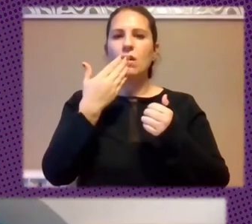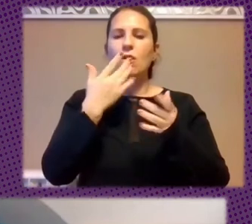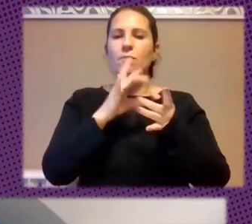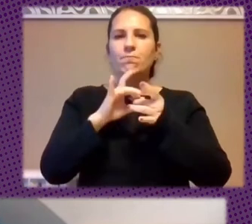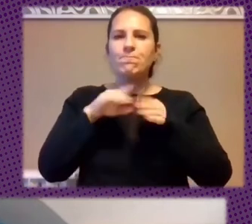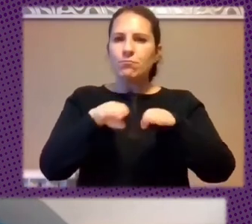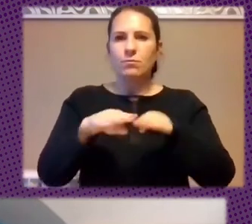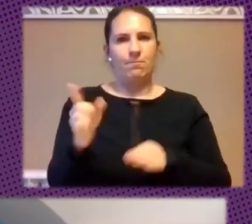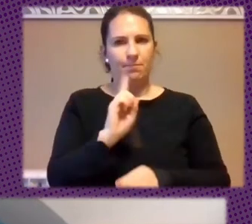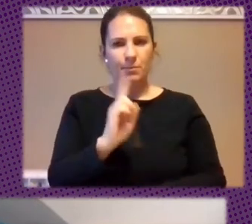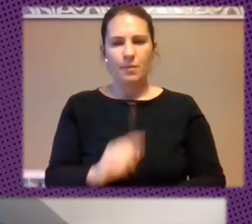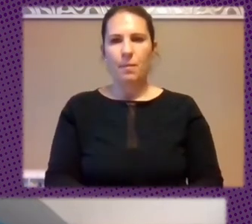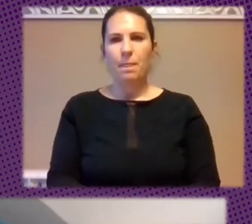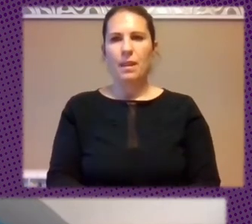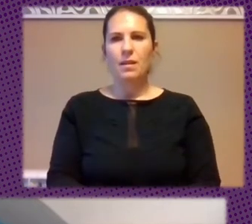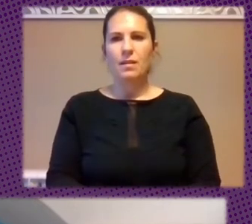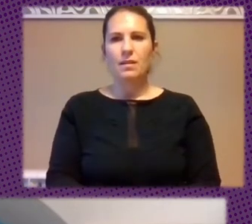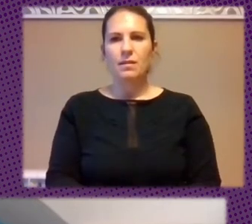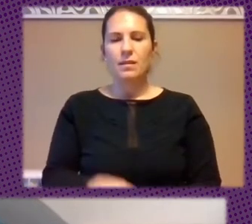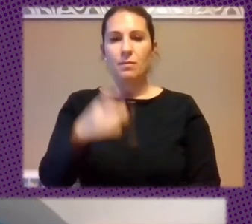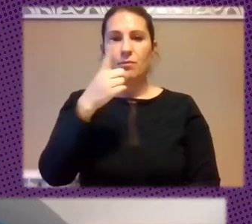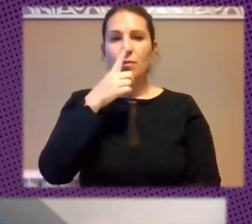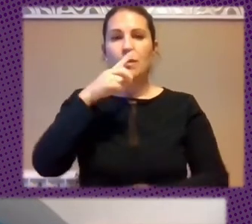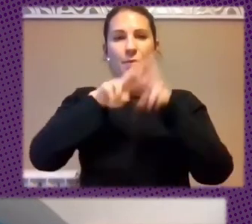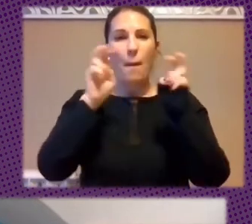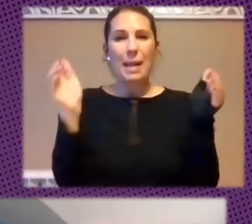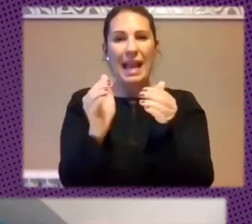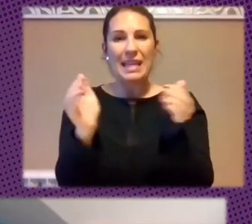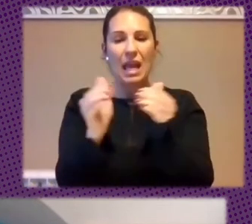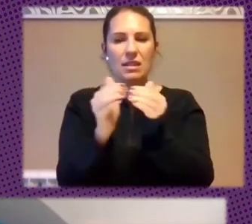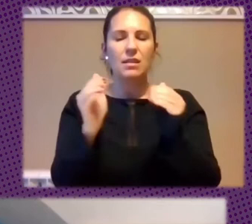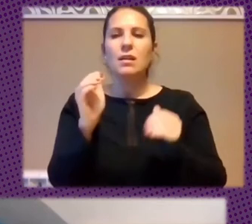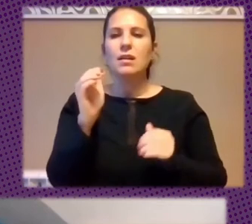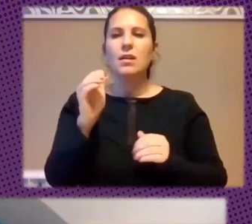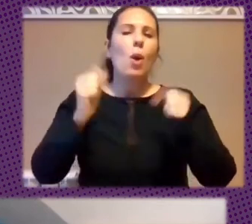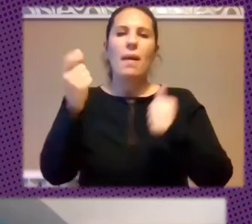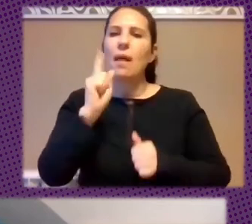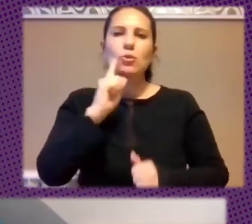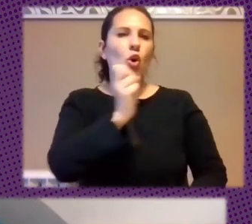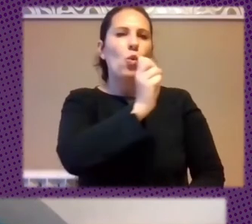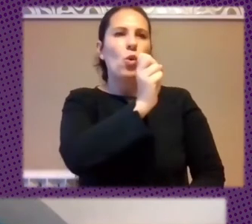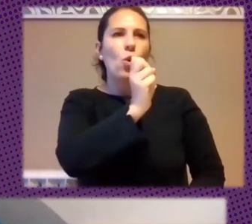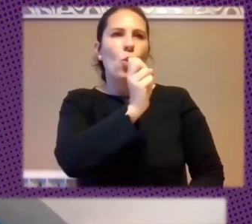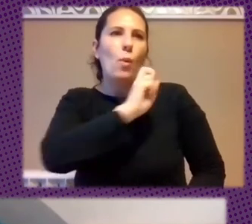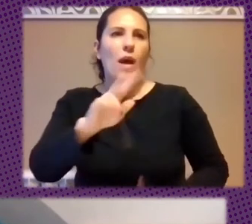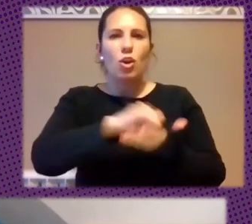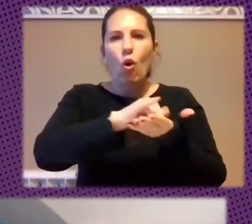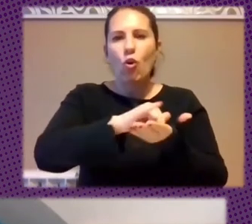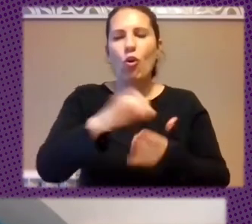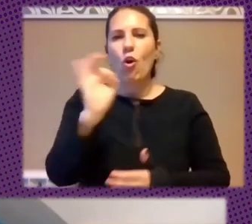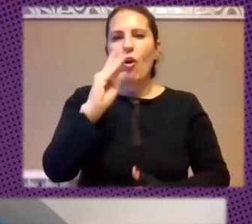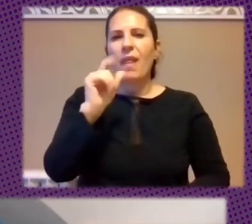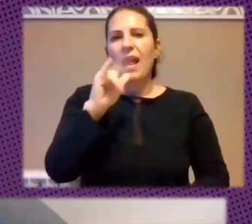La Propuesta Sería De Alistar Ciudades Pequeñas No Vamos A Empezar Con Nueva York Ni Con Delhi Sería La